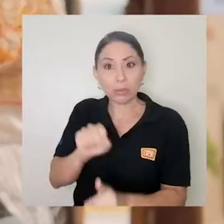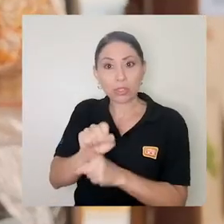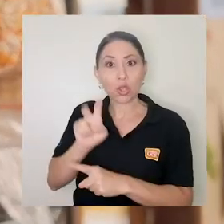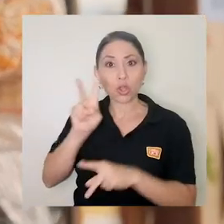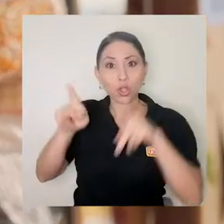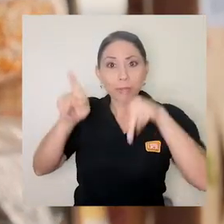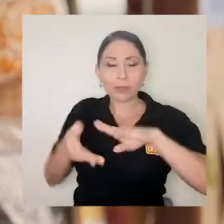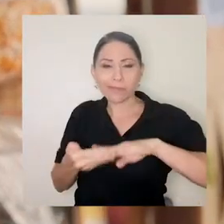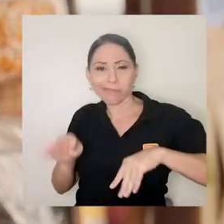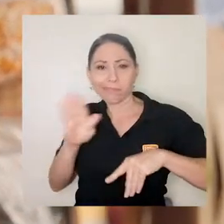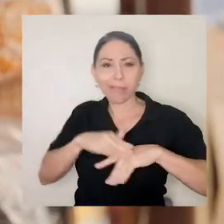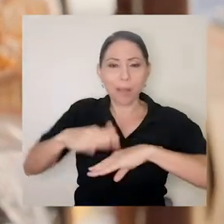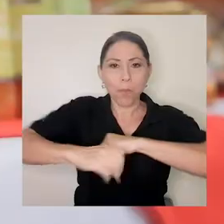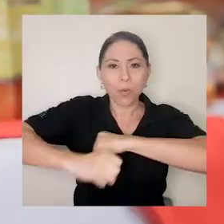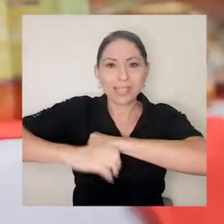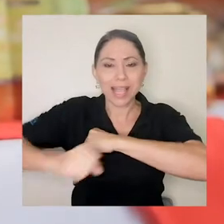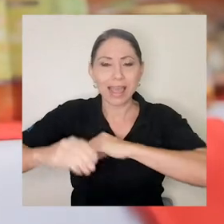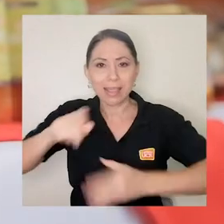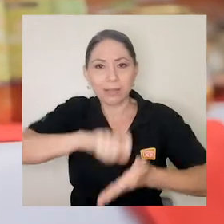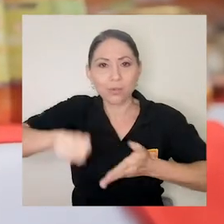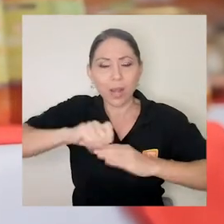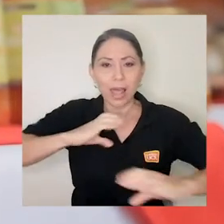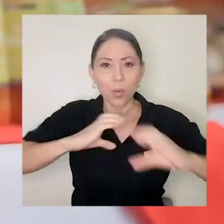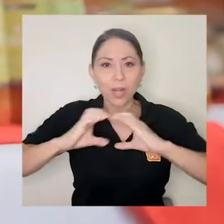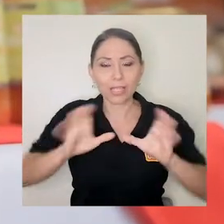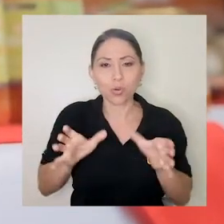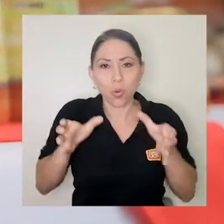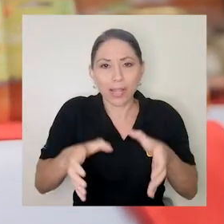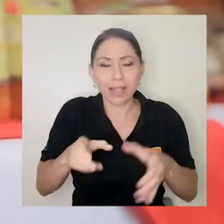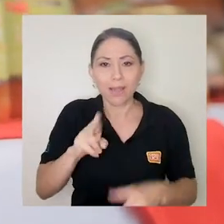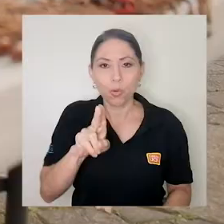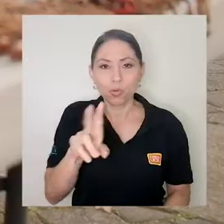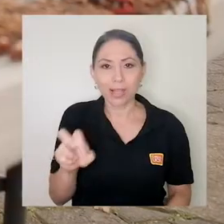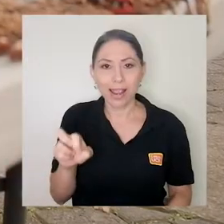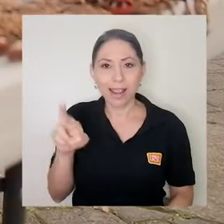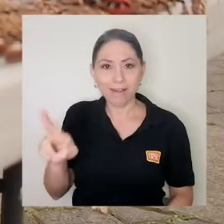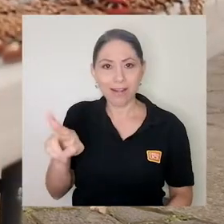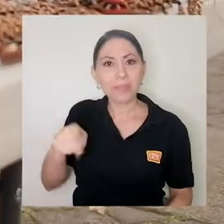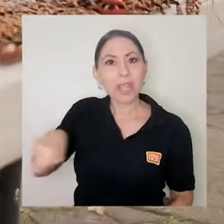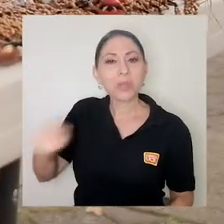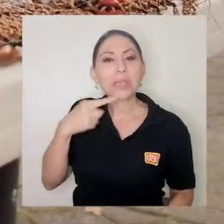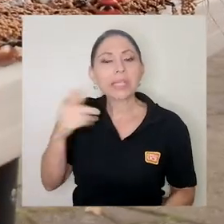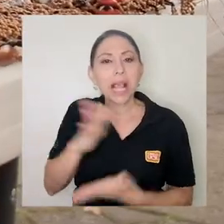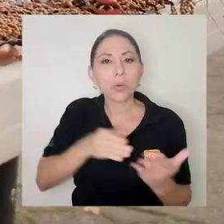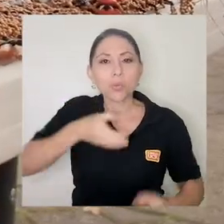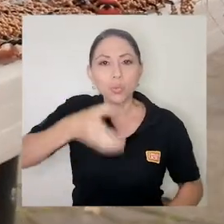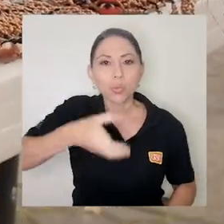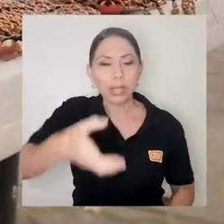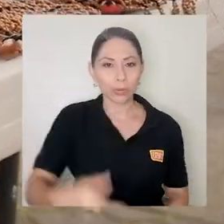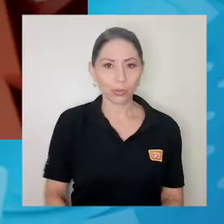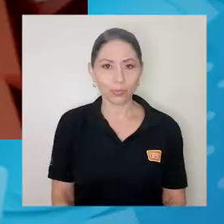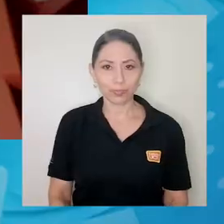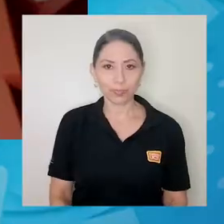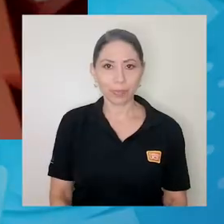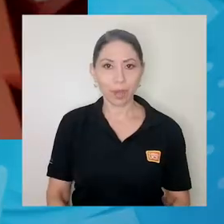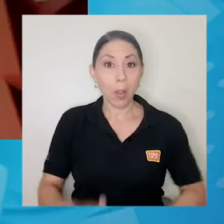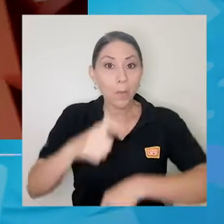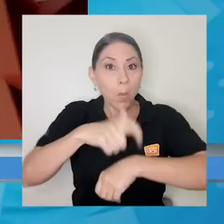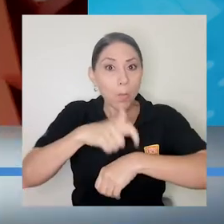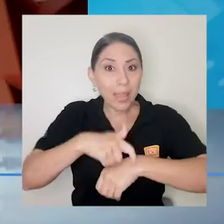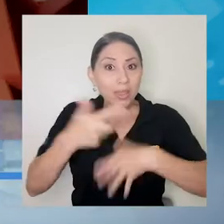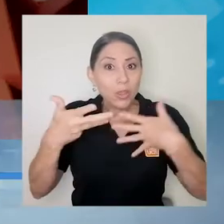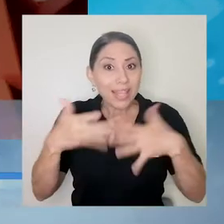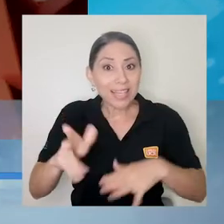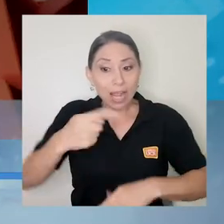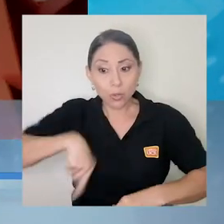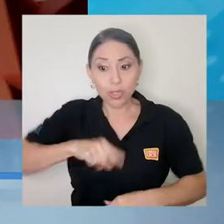dos expertas en publicidad de la Escuela de Comunicación Colectiva de la UCR nos brindan algunos consejos. En el momento que se ven